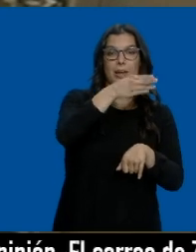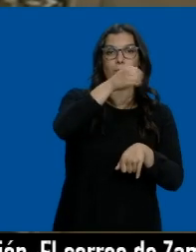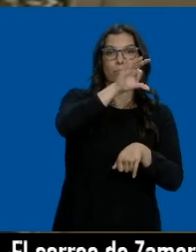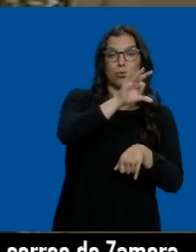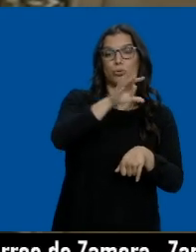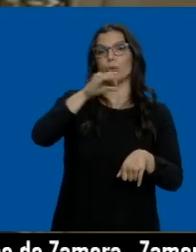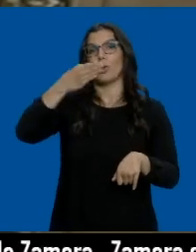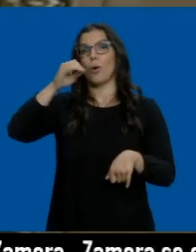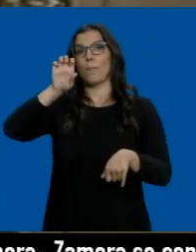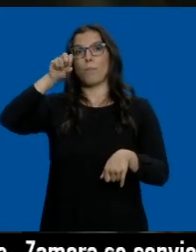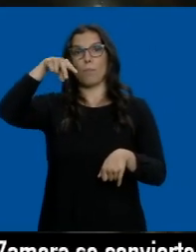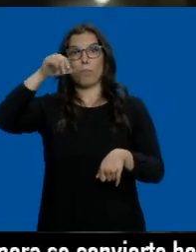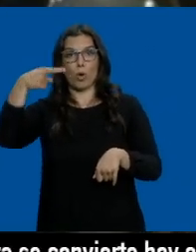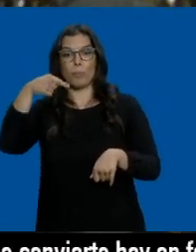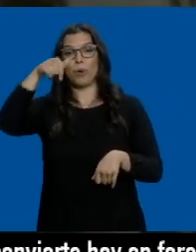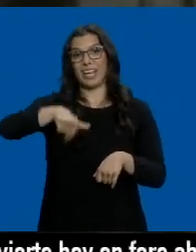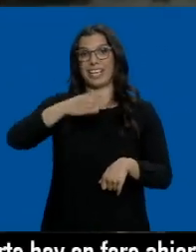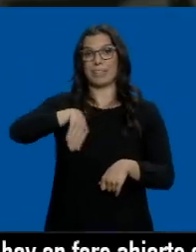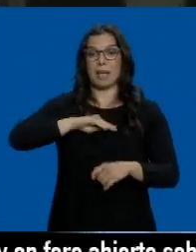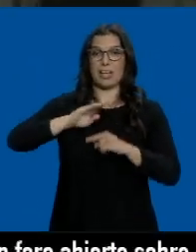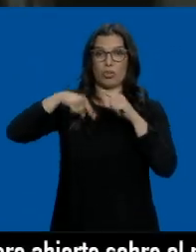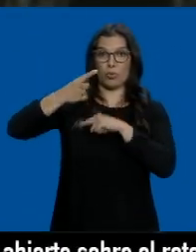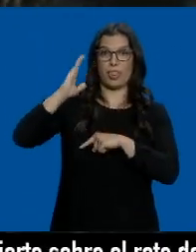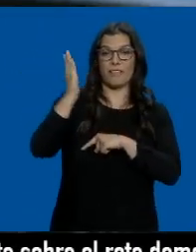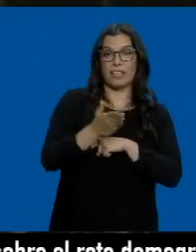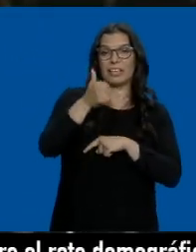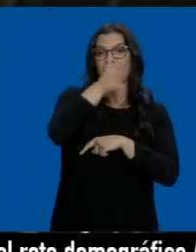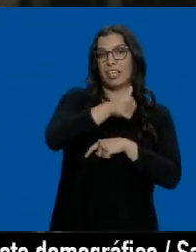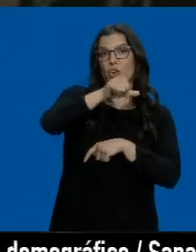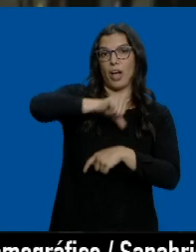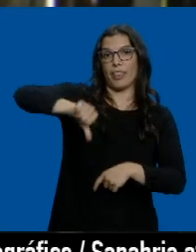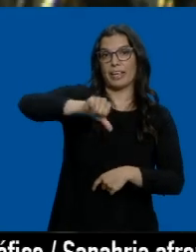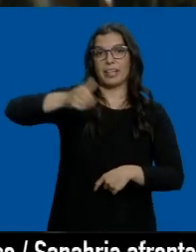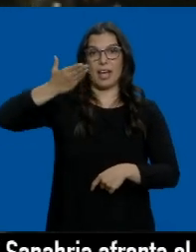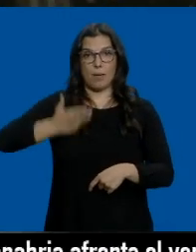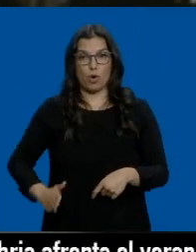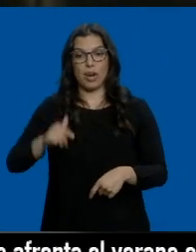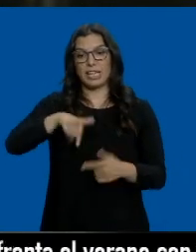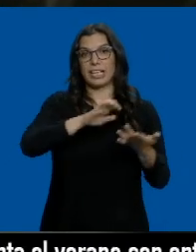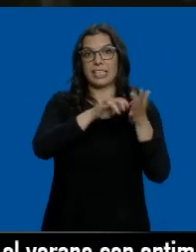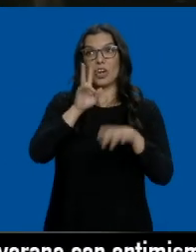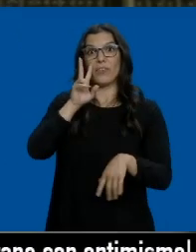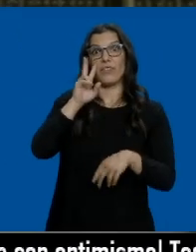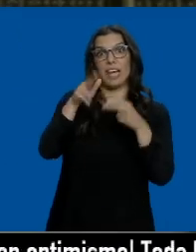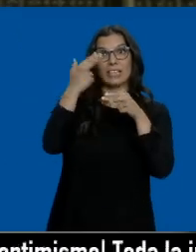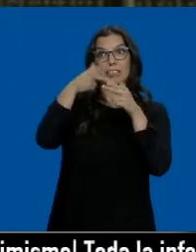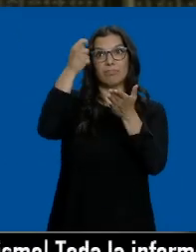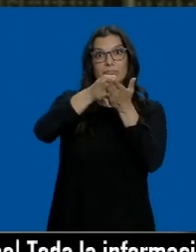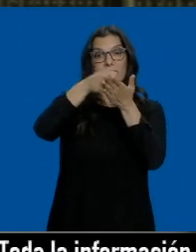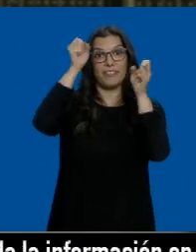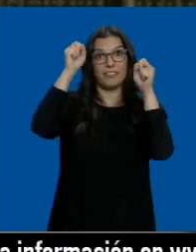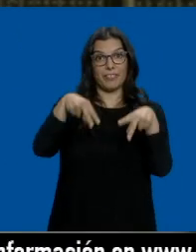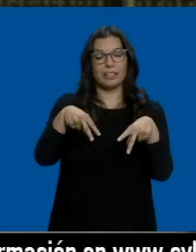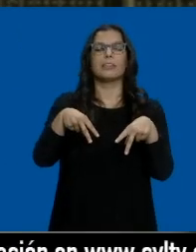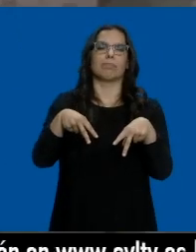resintieron los sectores del vino, del aceite y del jamón. En Castilla y León las empresas lo ven como una inyección de moral después de